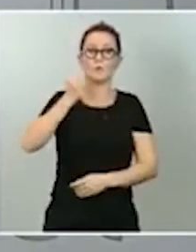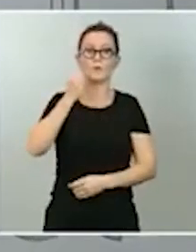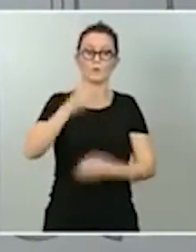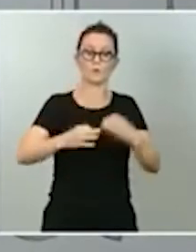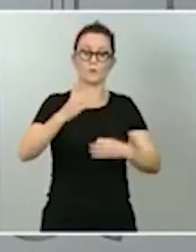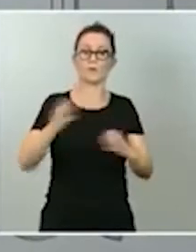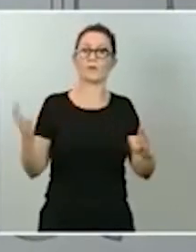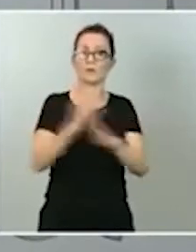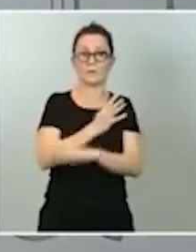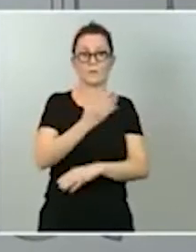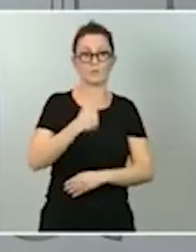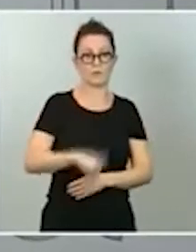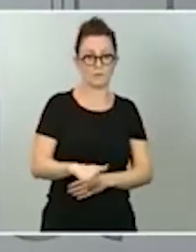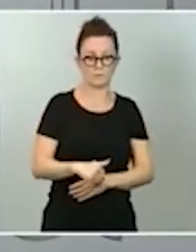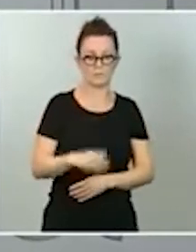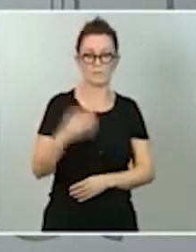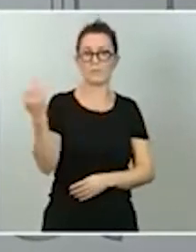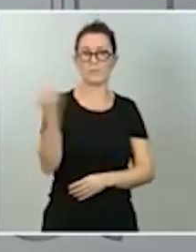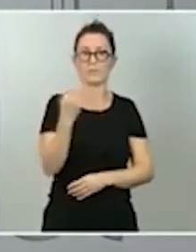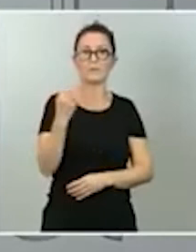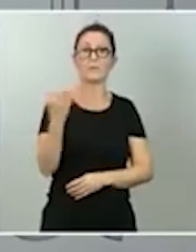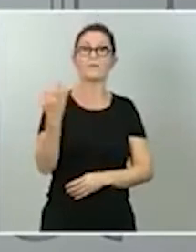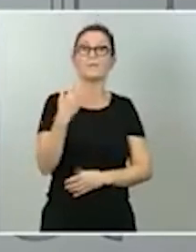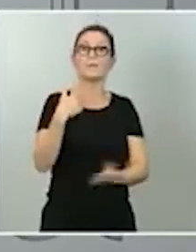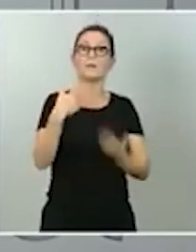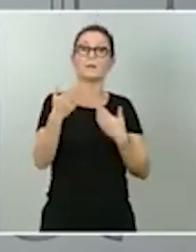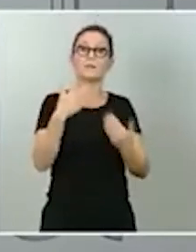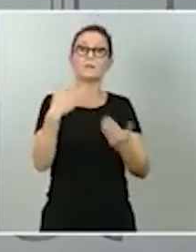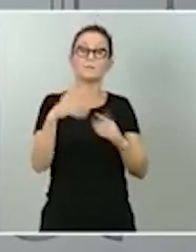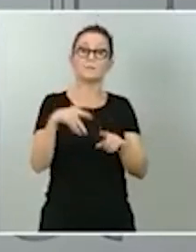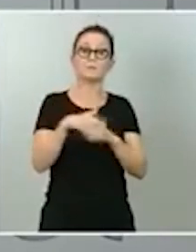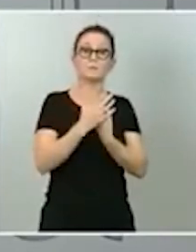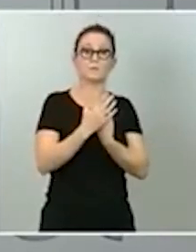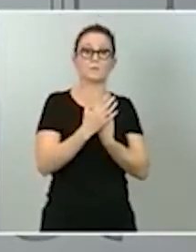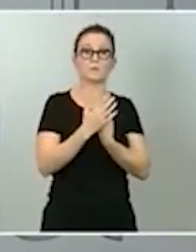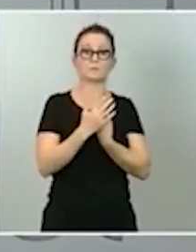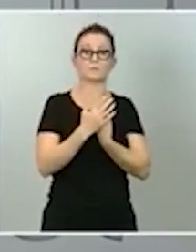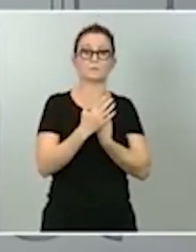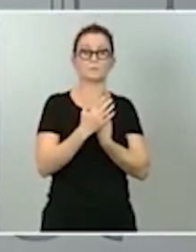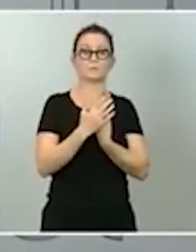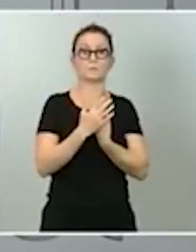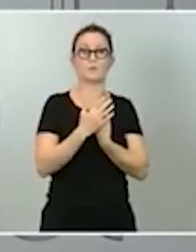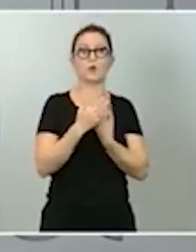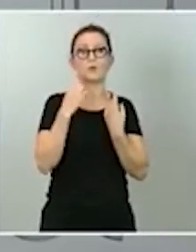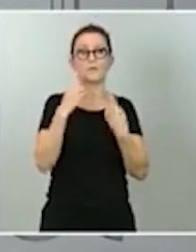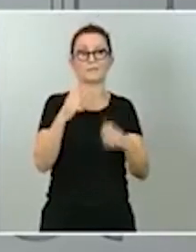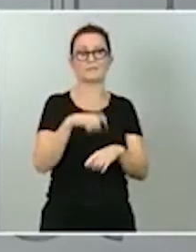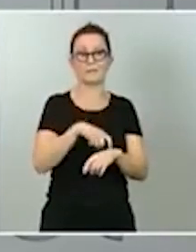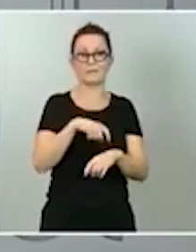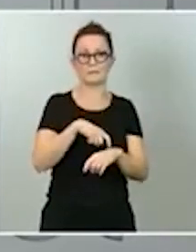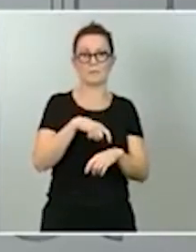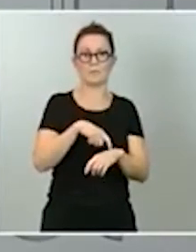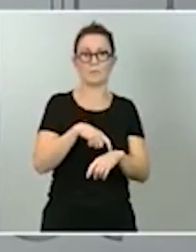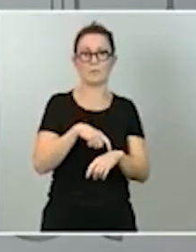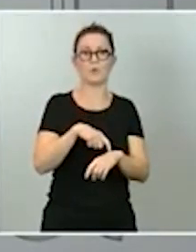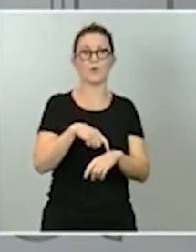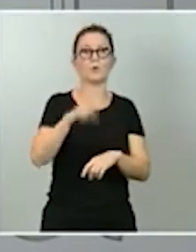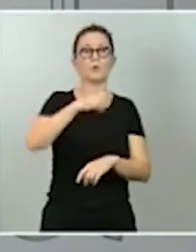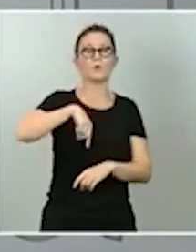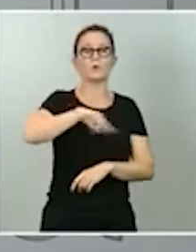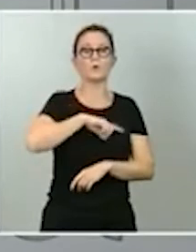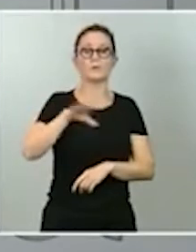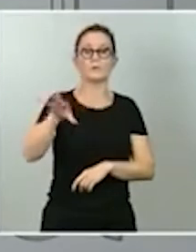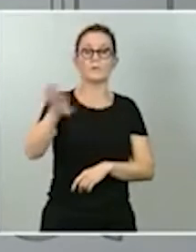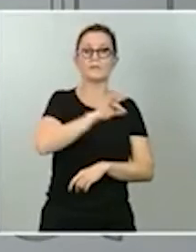y, por tanto, hay que dialogar esta situación con todo el tiempo que se requiera. No queremos tomar ninguna decisión, decía,